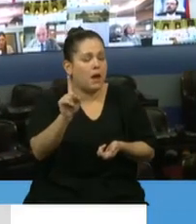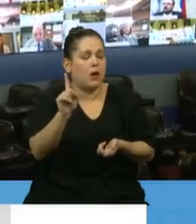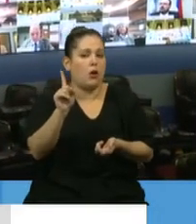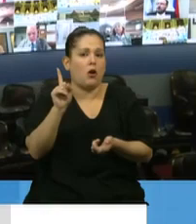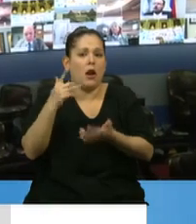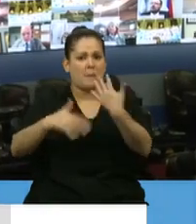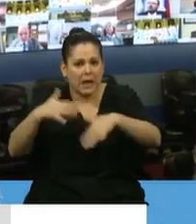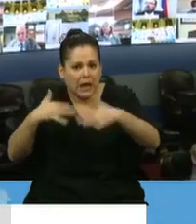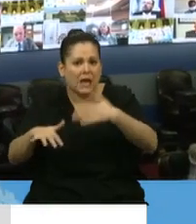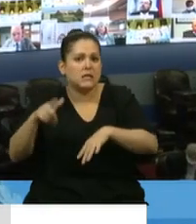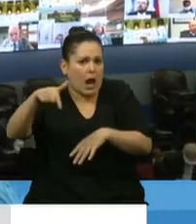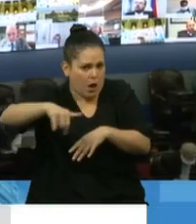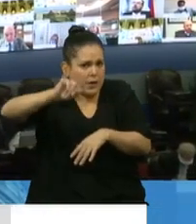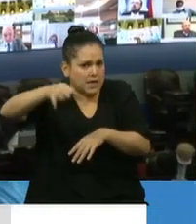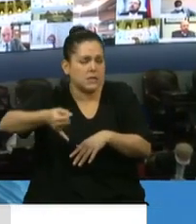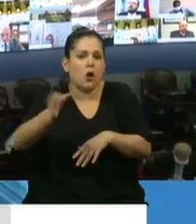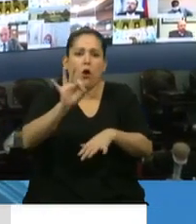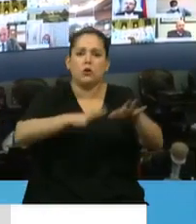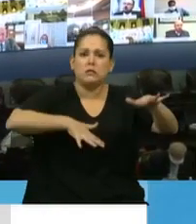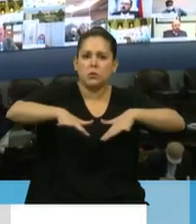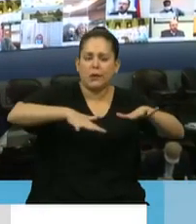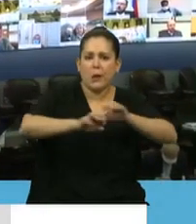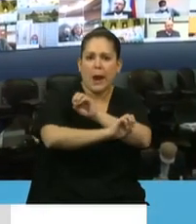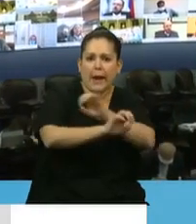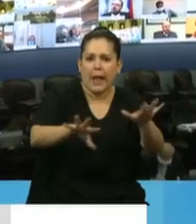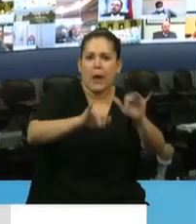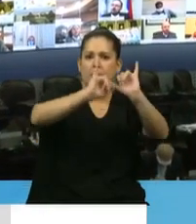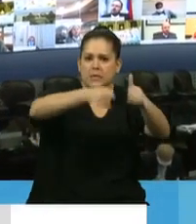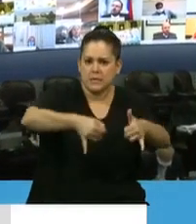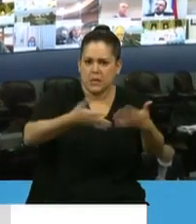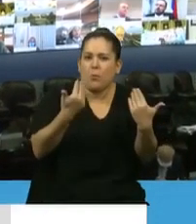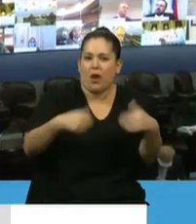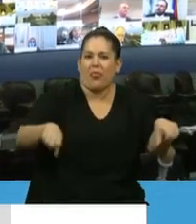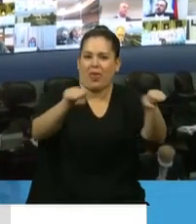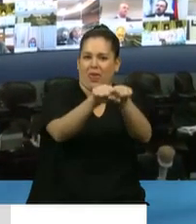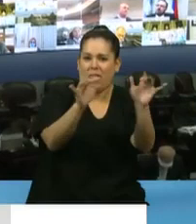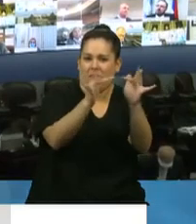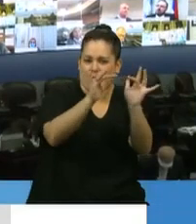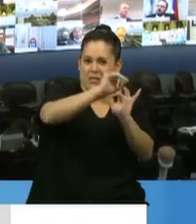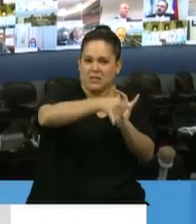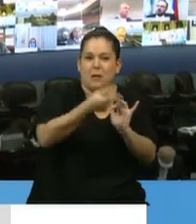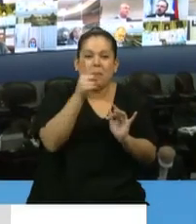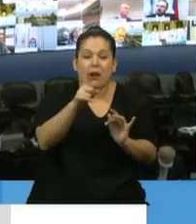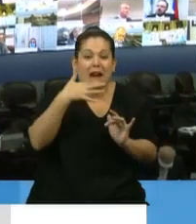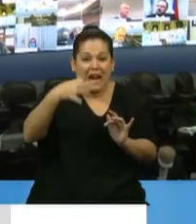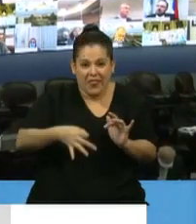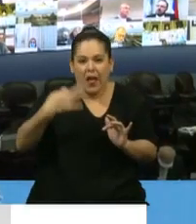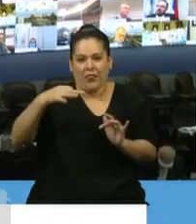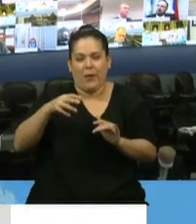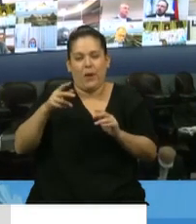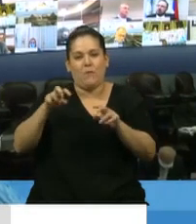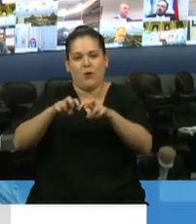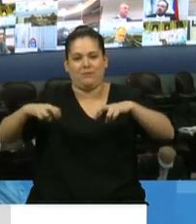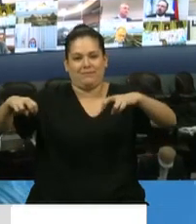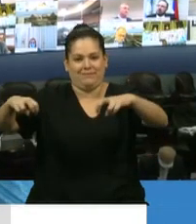caso de fuerza mayor, pero que debe ser absolutamente la excepción. Dicho esto, el proyecto que